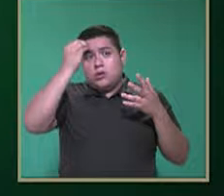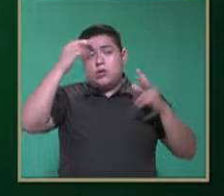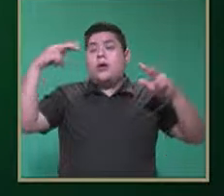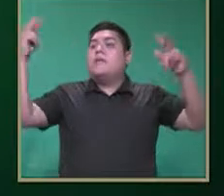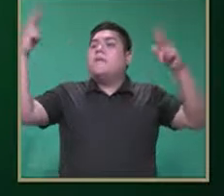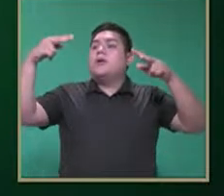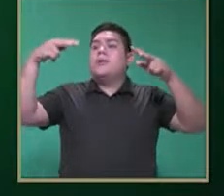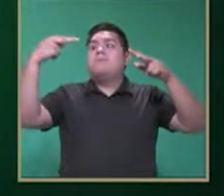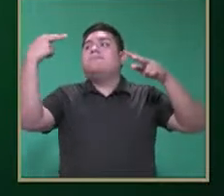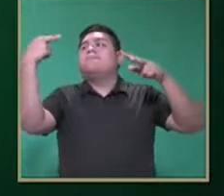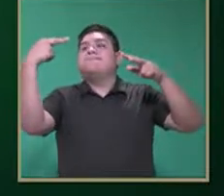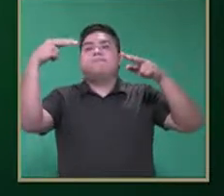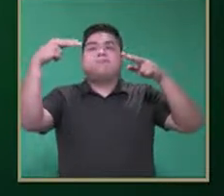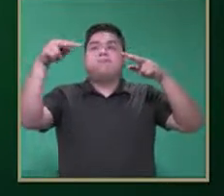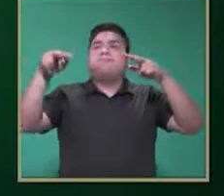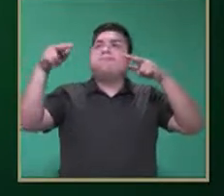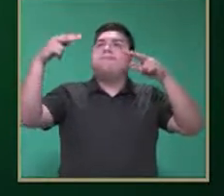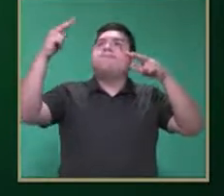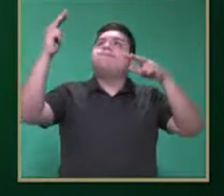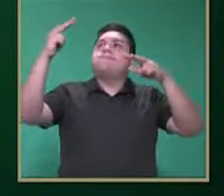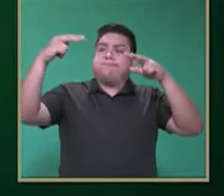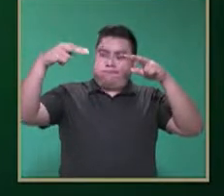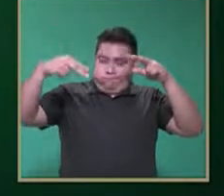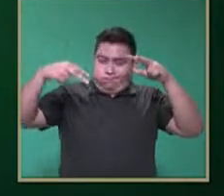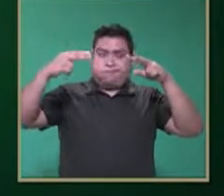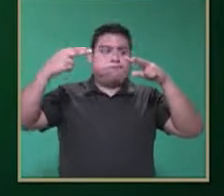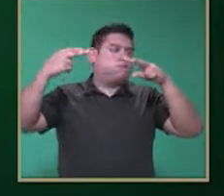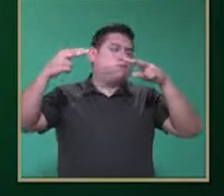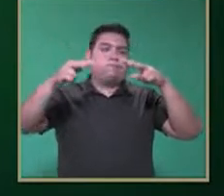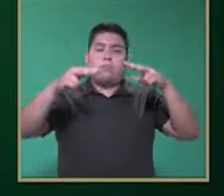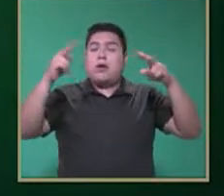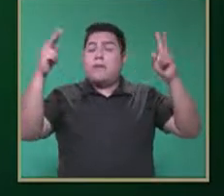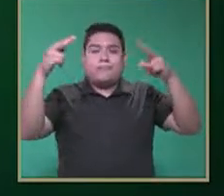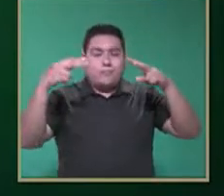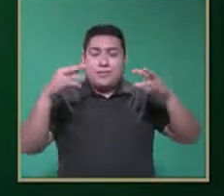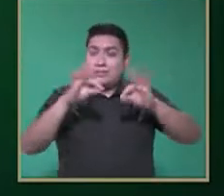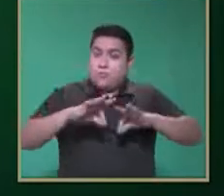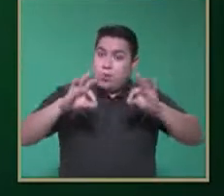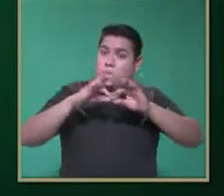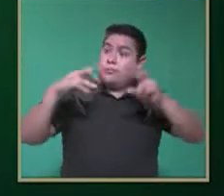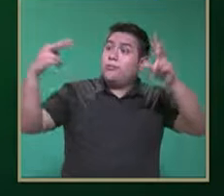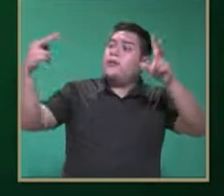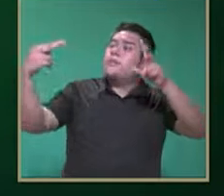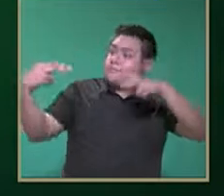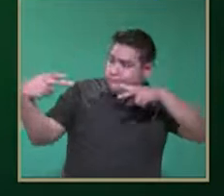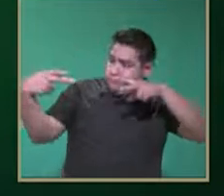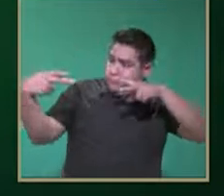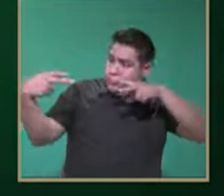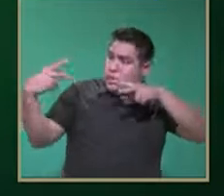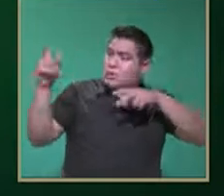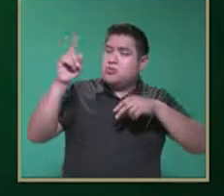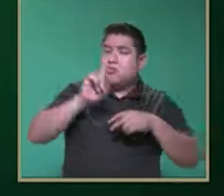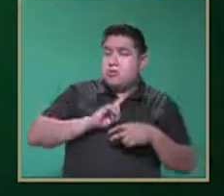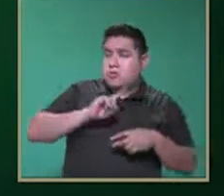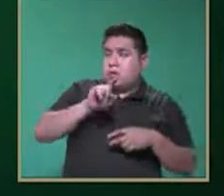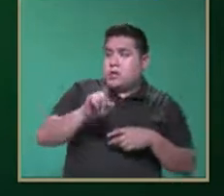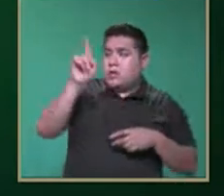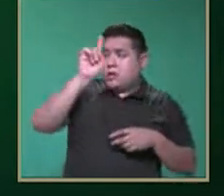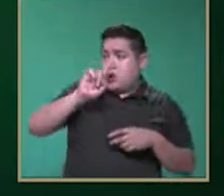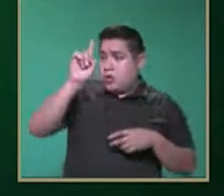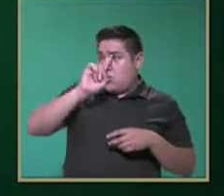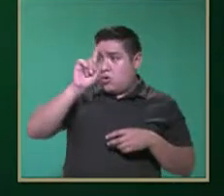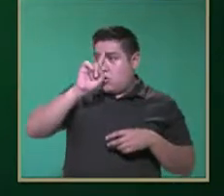evadir la mirada del docente o del padre de familia. Así que es un consejo o uno de los tips